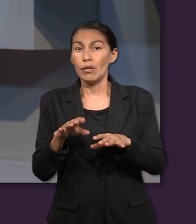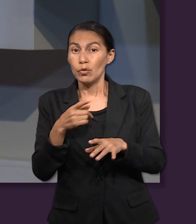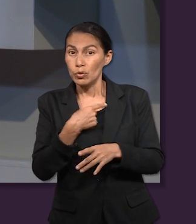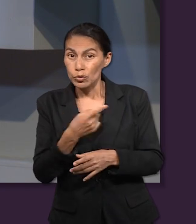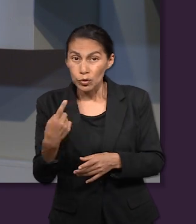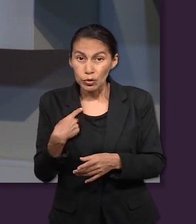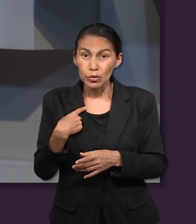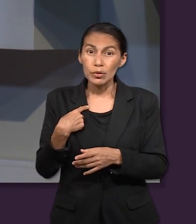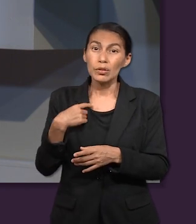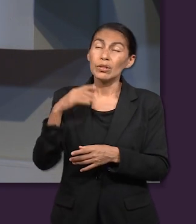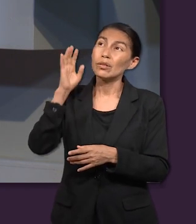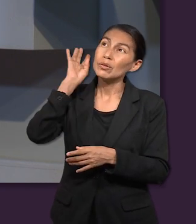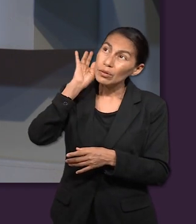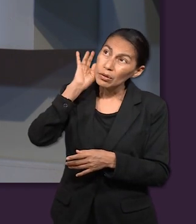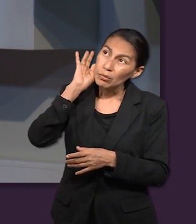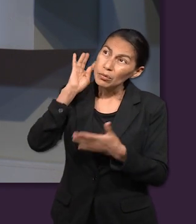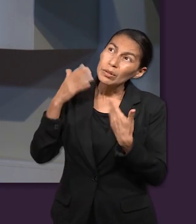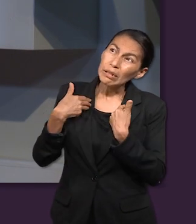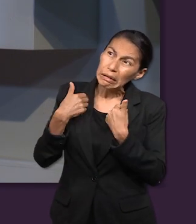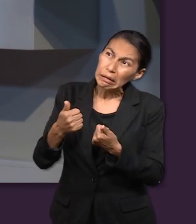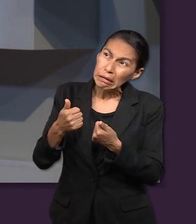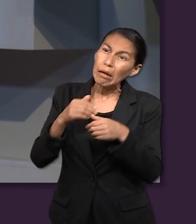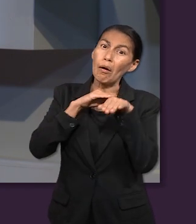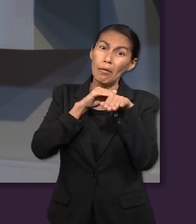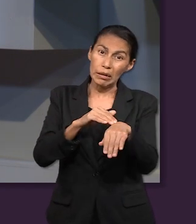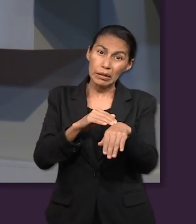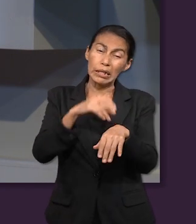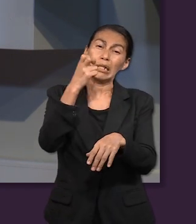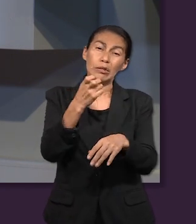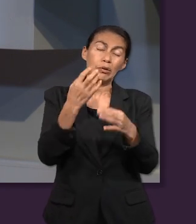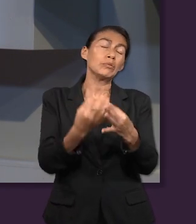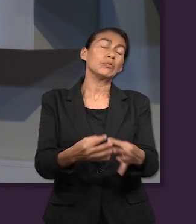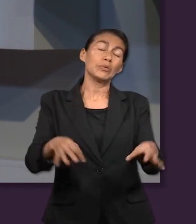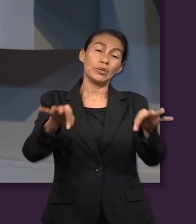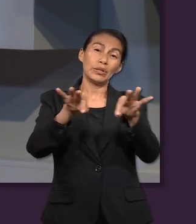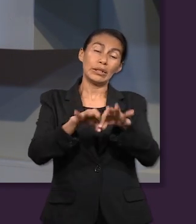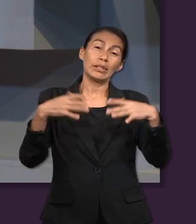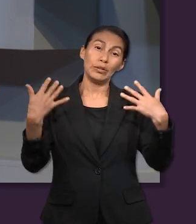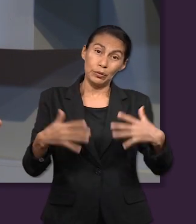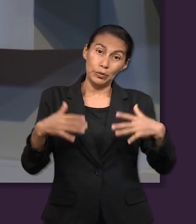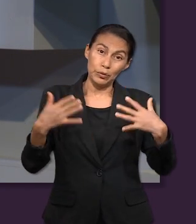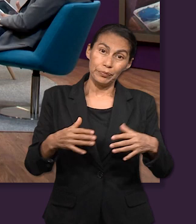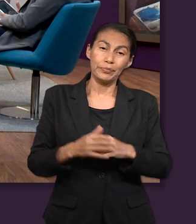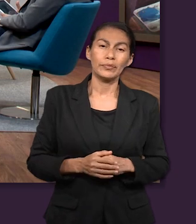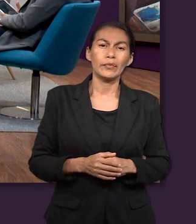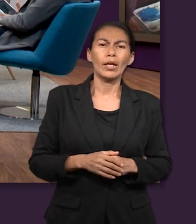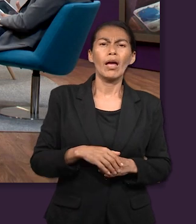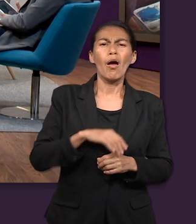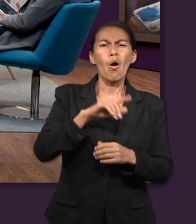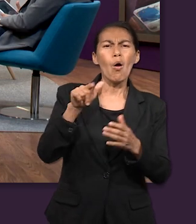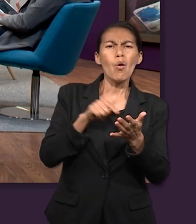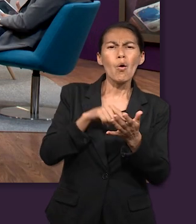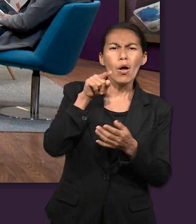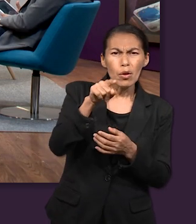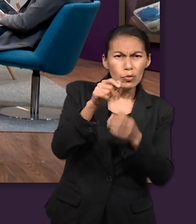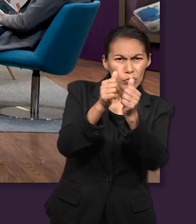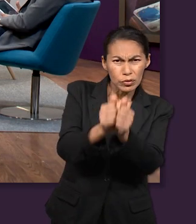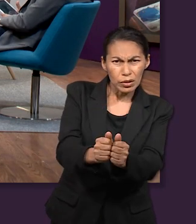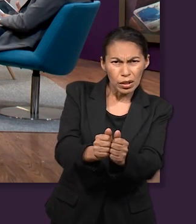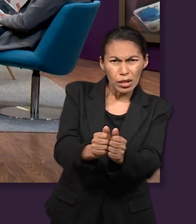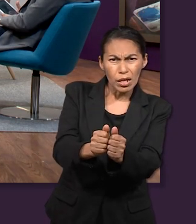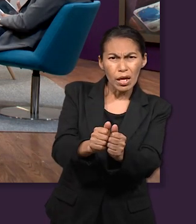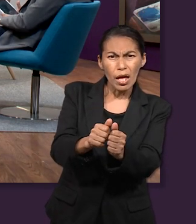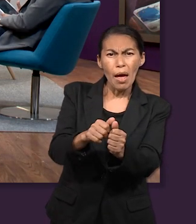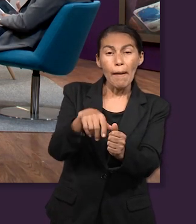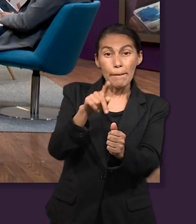porque escuchar la voz de Dios, hacer lo que Dios nos pide, es de suma importancia. Saber que tienes que salir